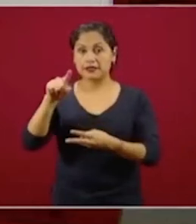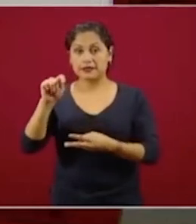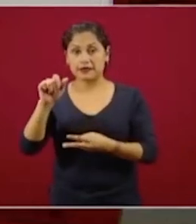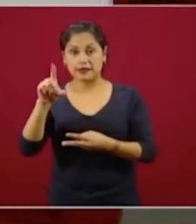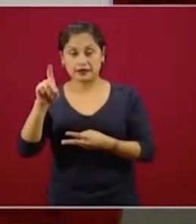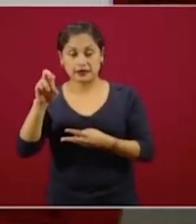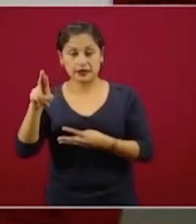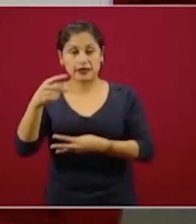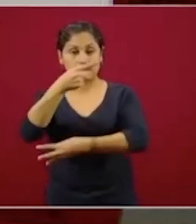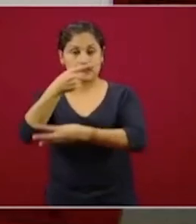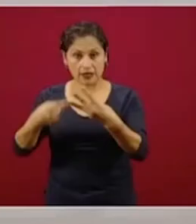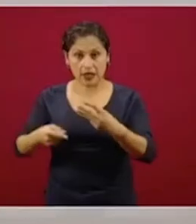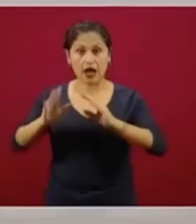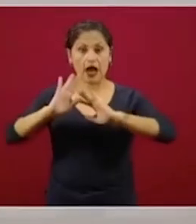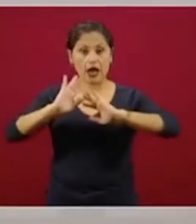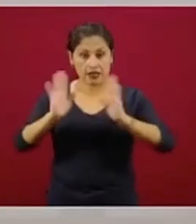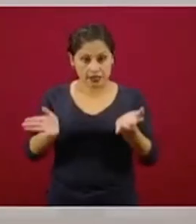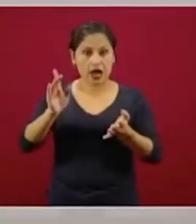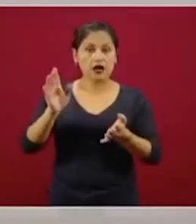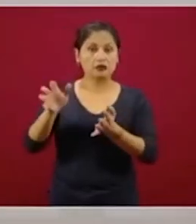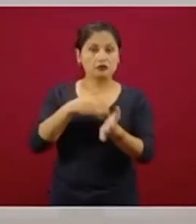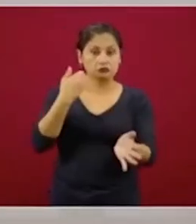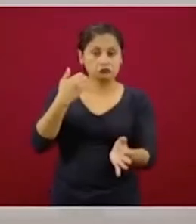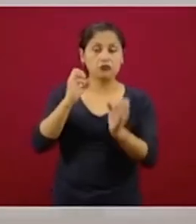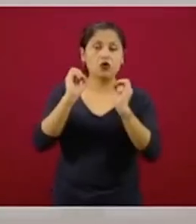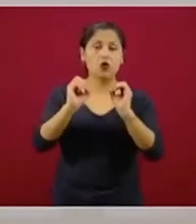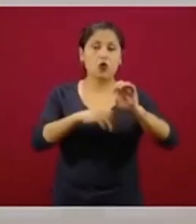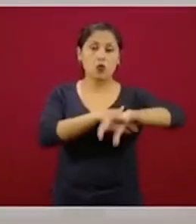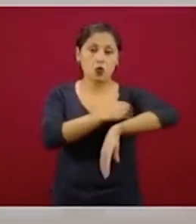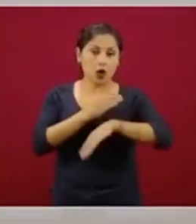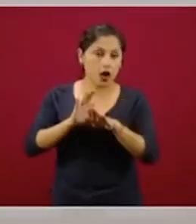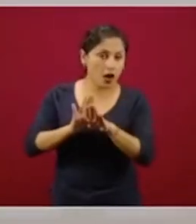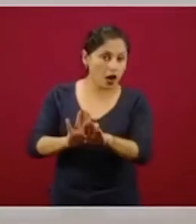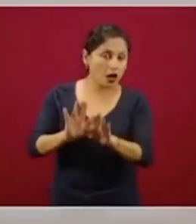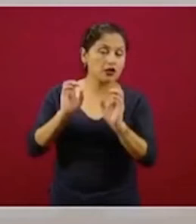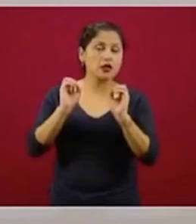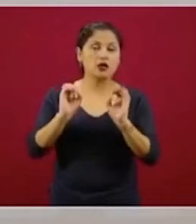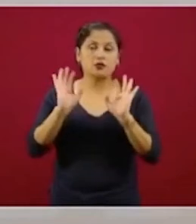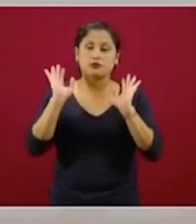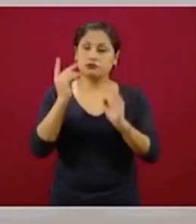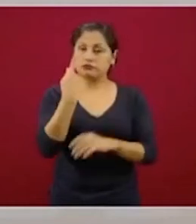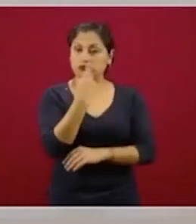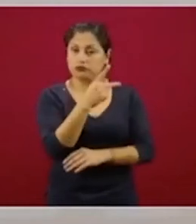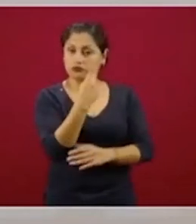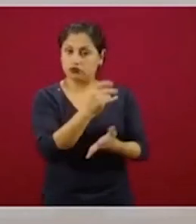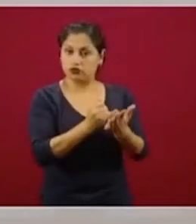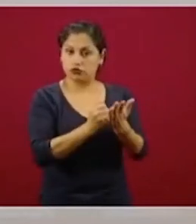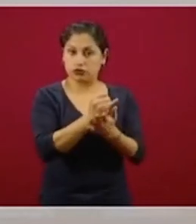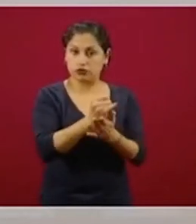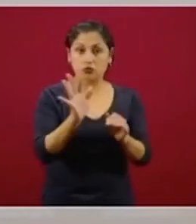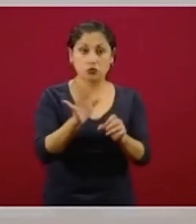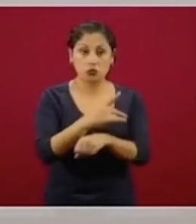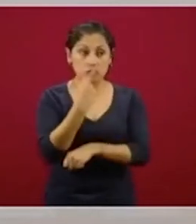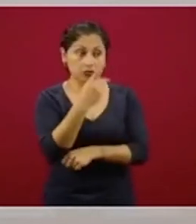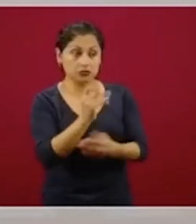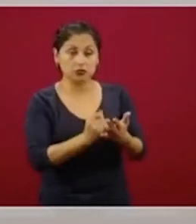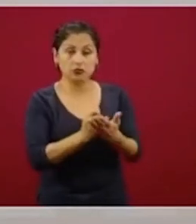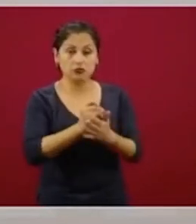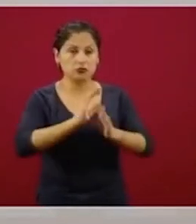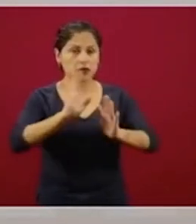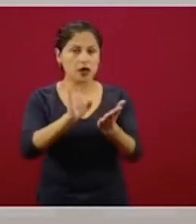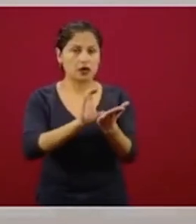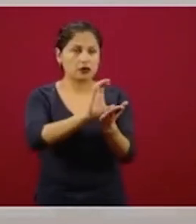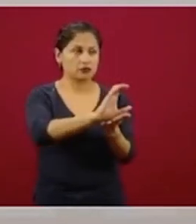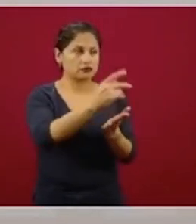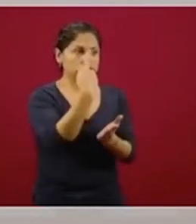todo. Esa es una decisión ya del beneficiario y es una decisión porque ya es su crédito, ya es su